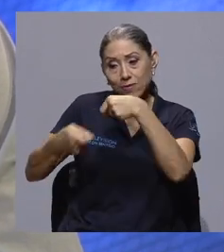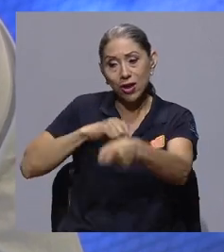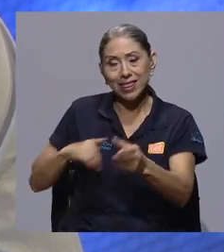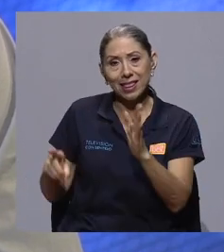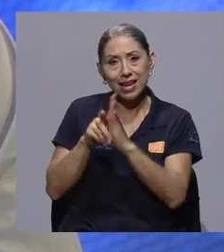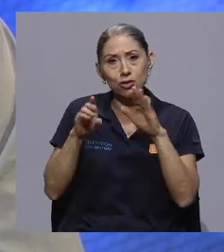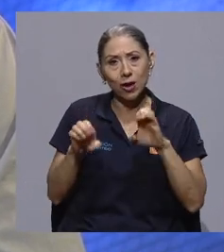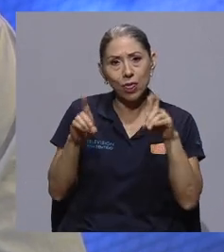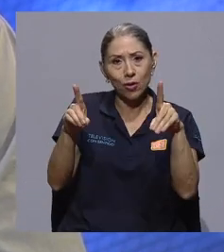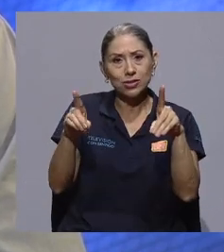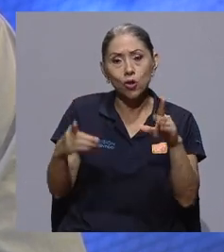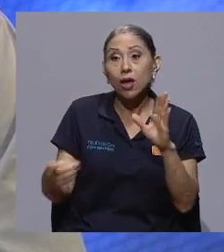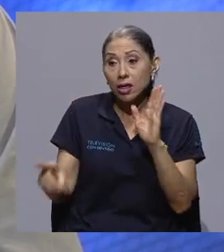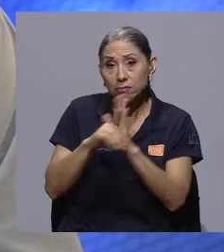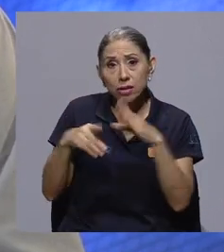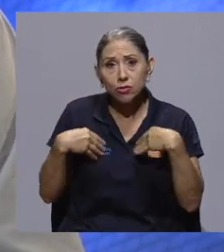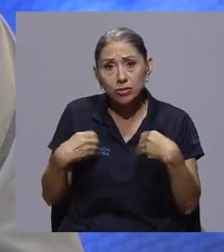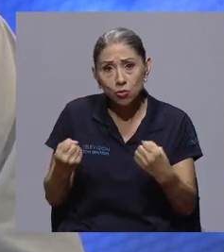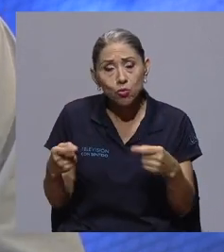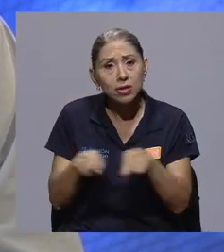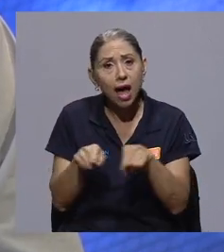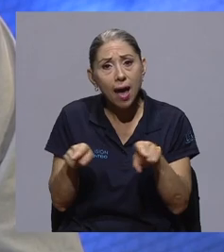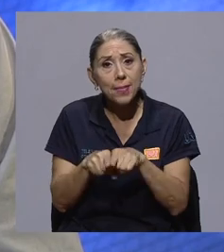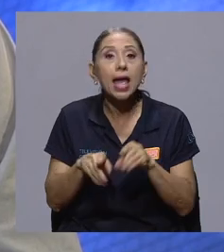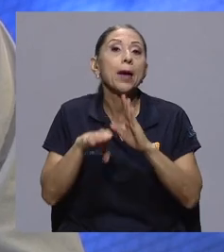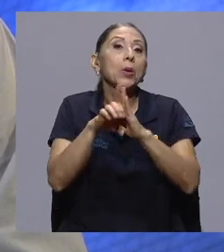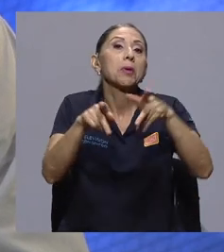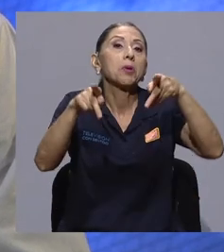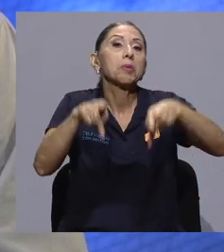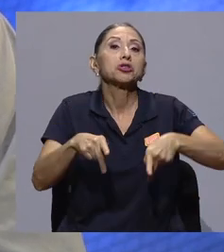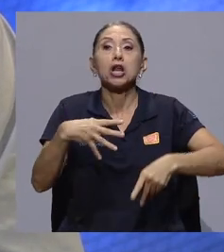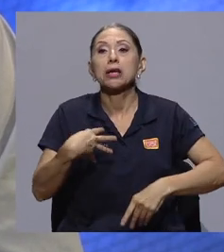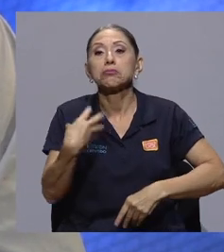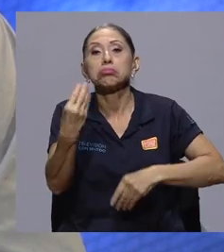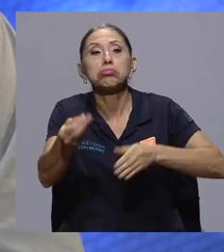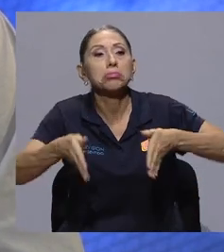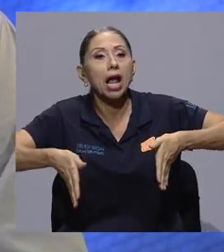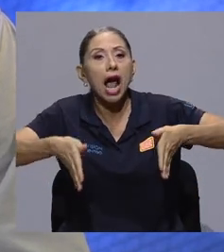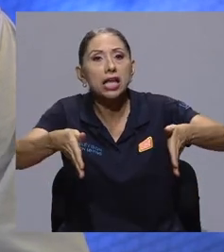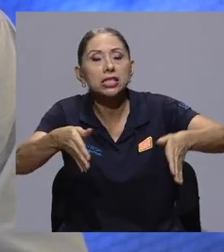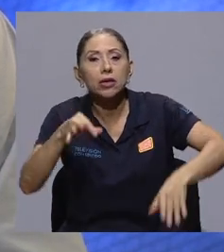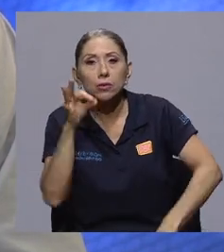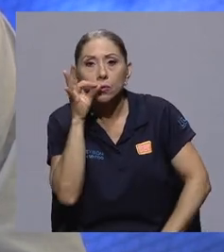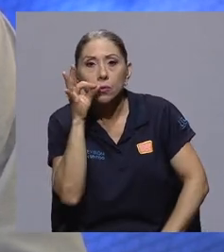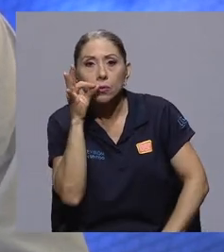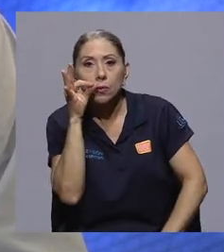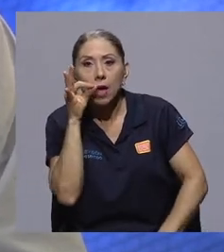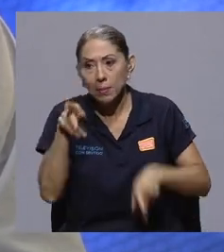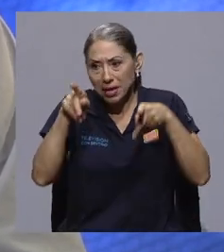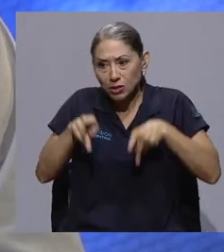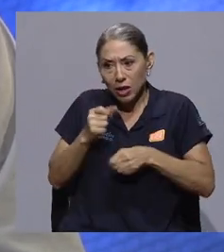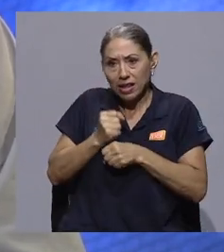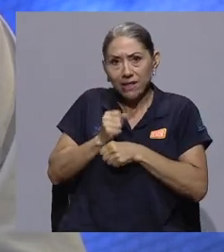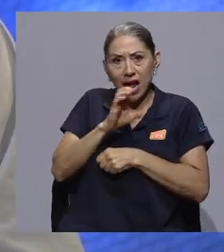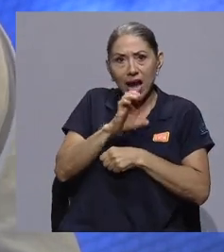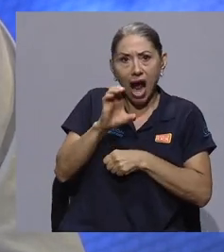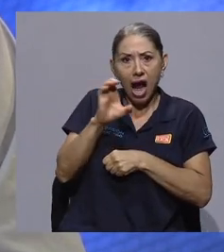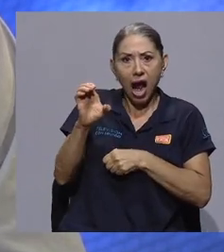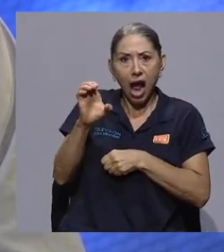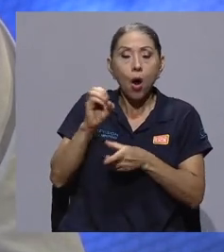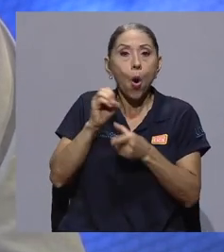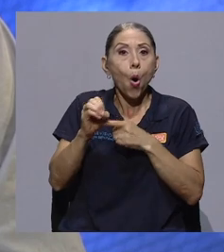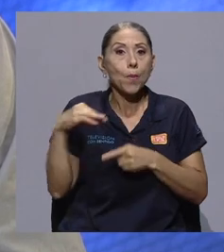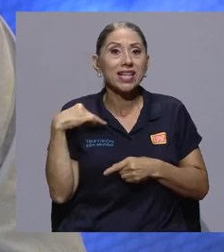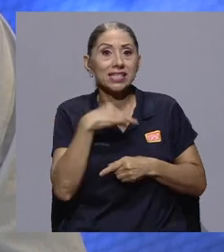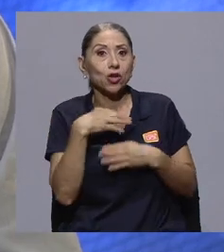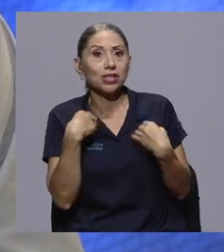educación. Muchas veces se violenta el derecho a la salud. Si la persona está en la calle consumiendo, no llega un funcionario de la caja o